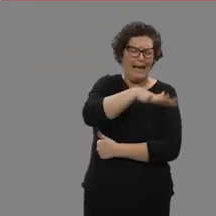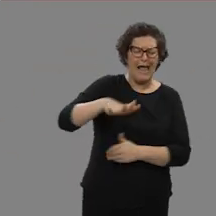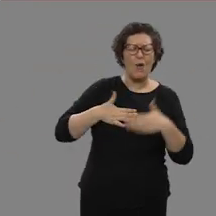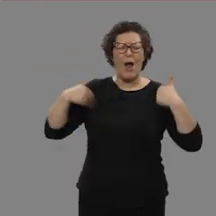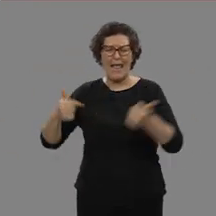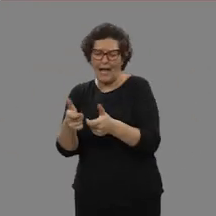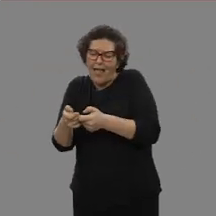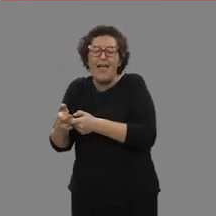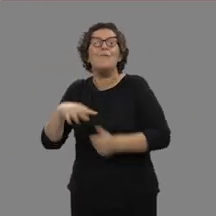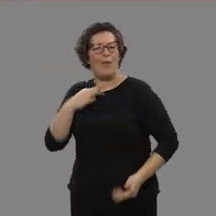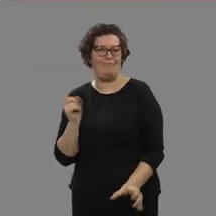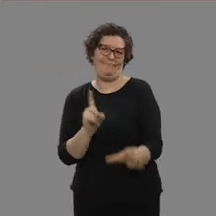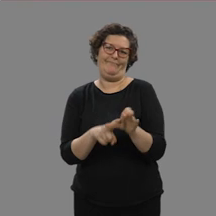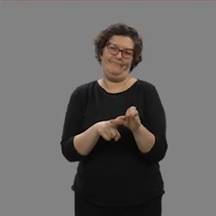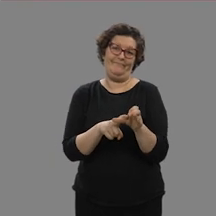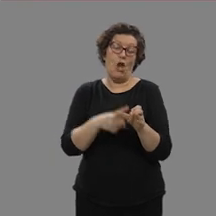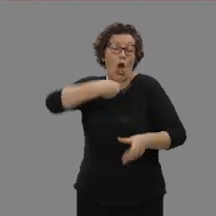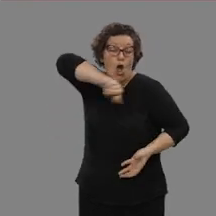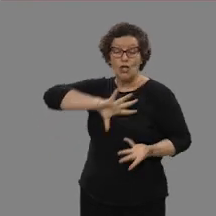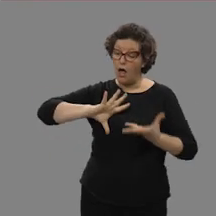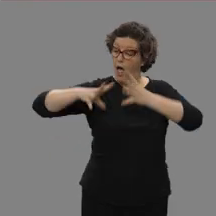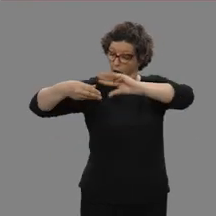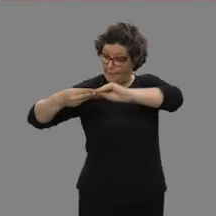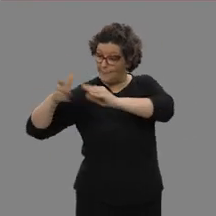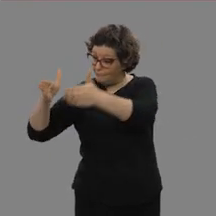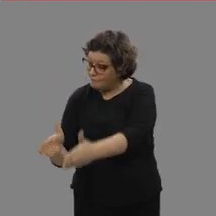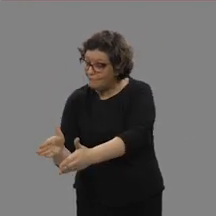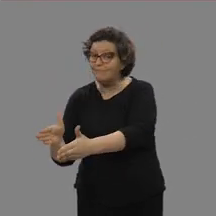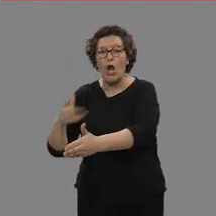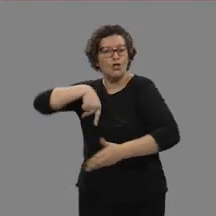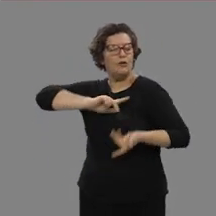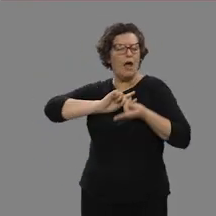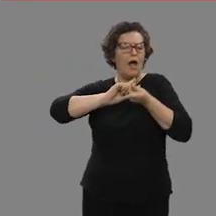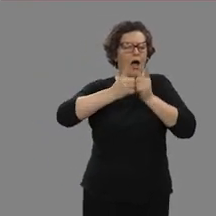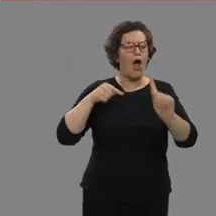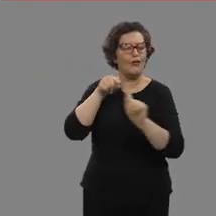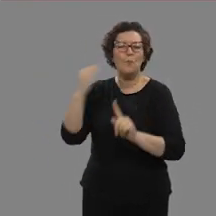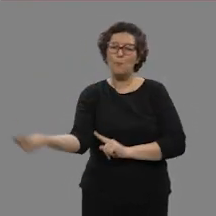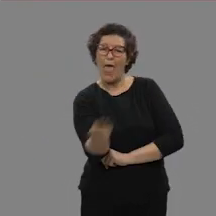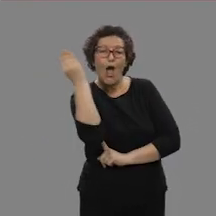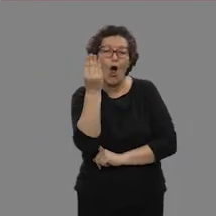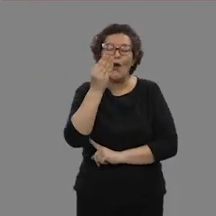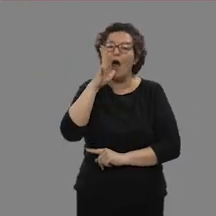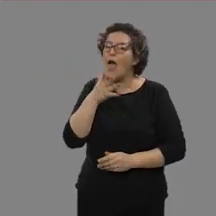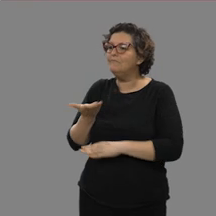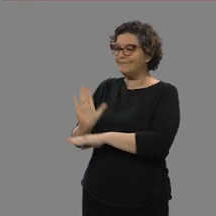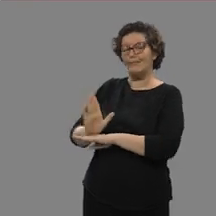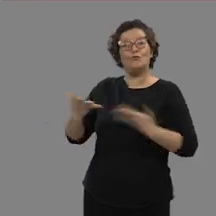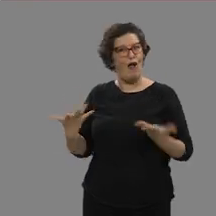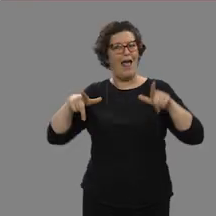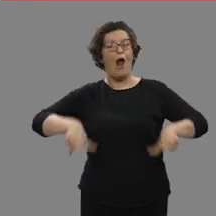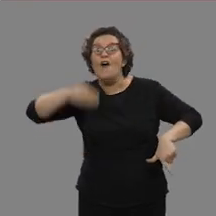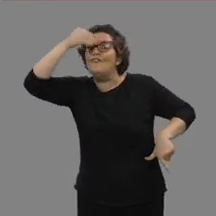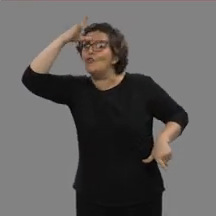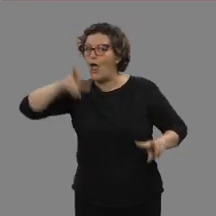en cualquier dispositivo. Nos adaptamos a ti y cambiamos para mejorar. Te presentamos tu nueva plataforma Aula